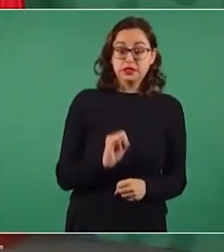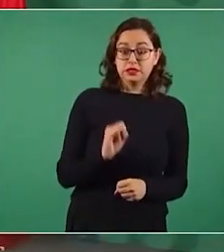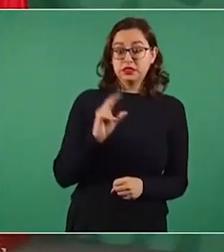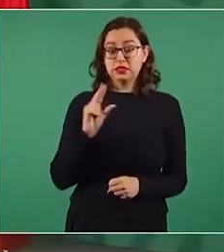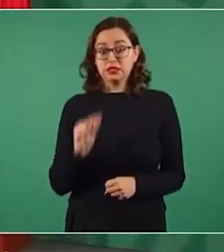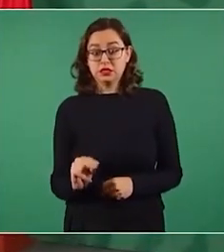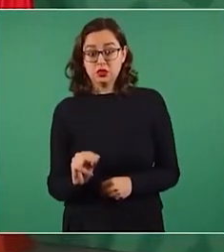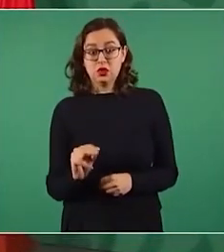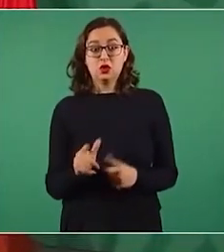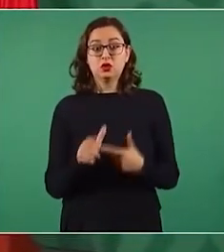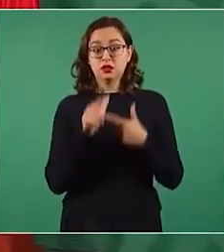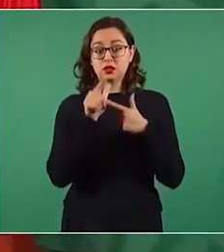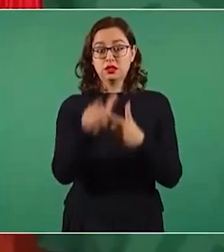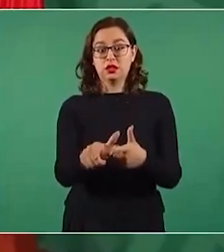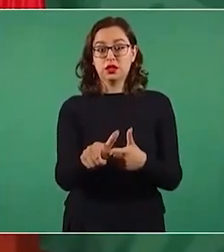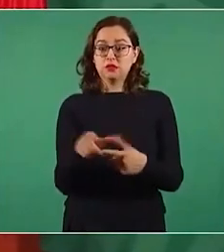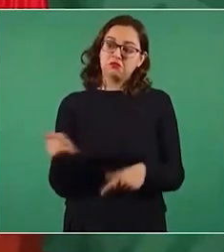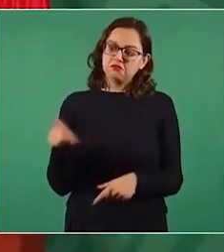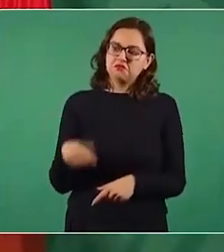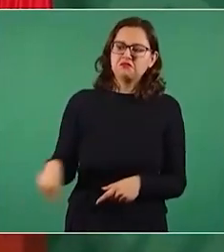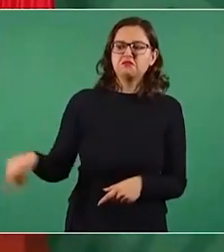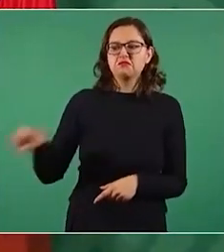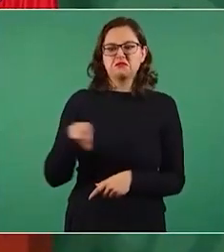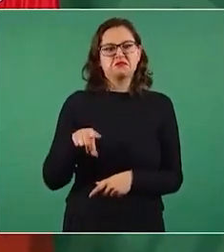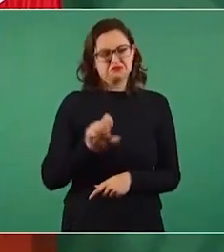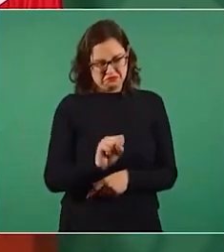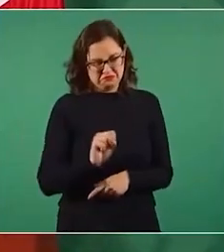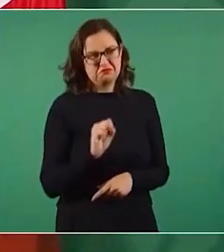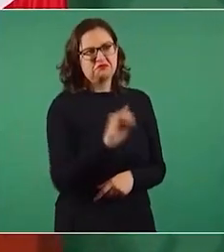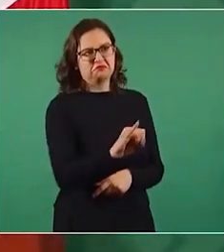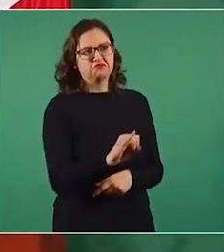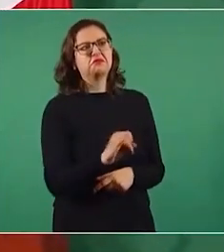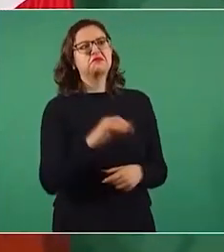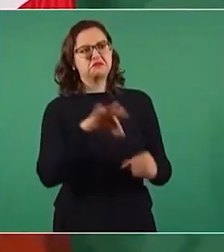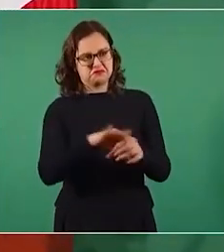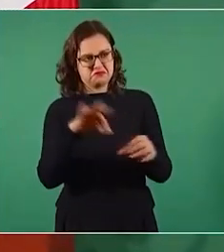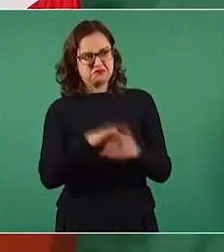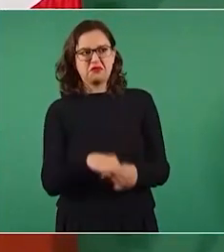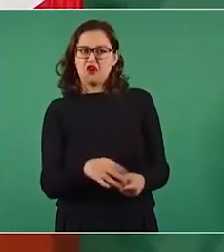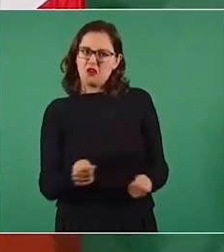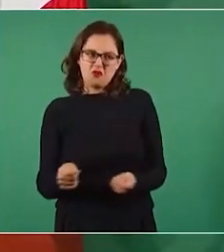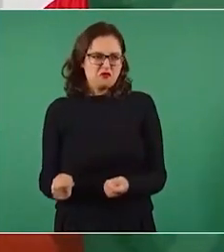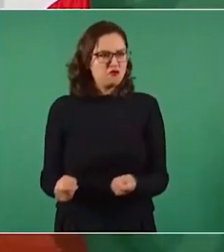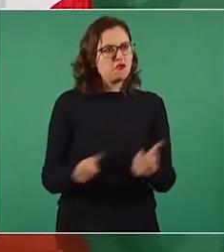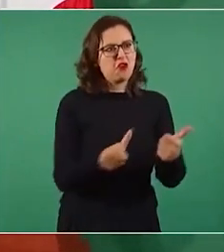destituir. Pero ahora ya cambiaron,